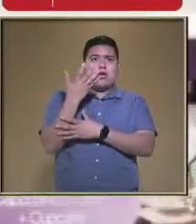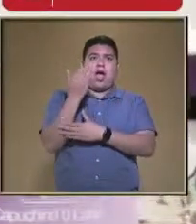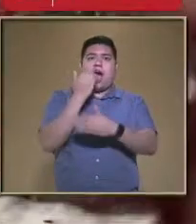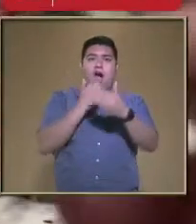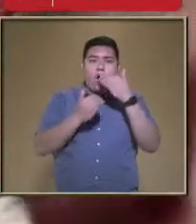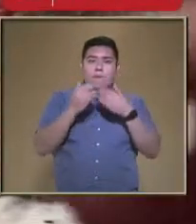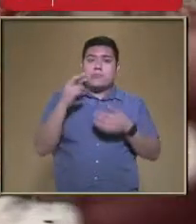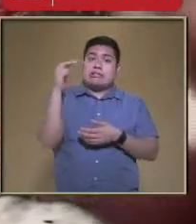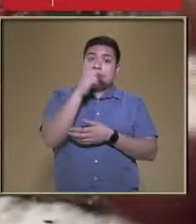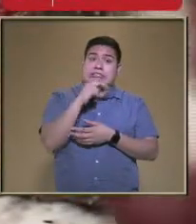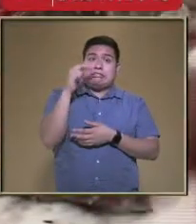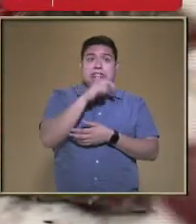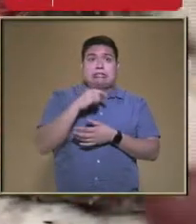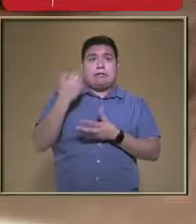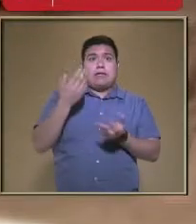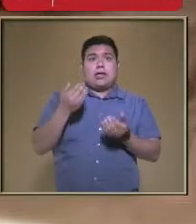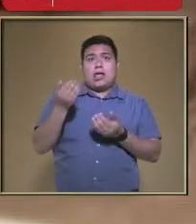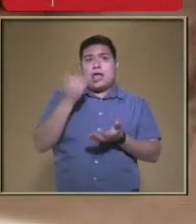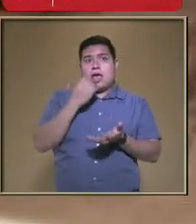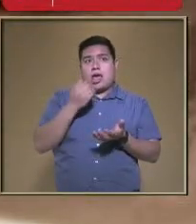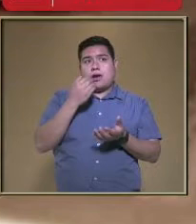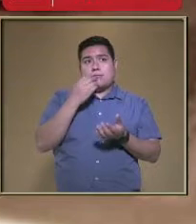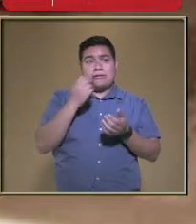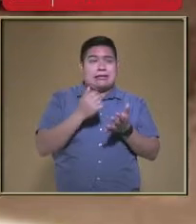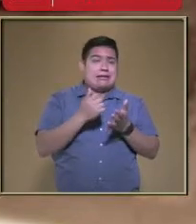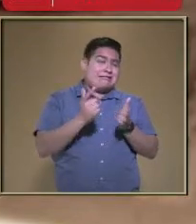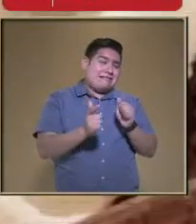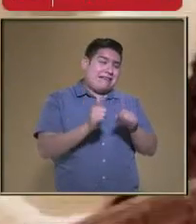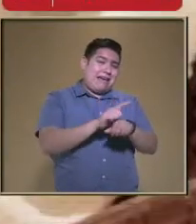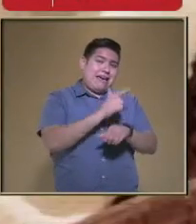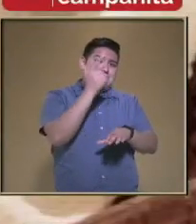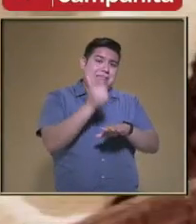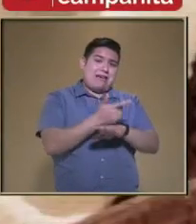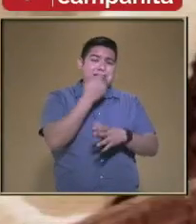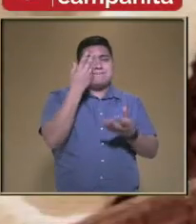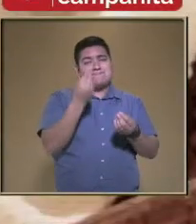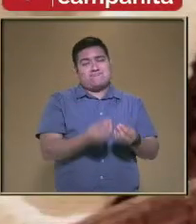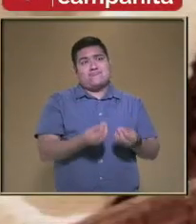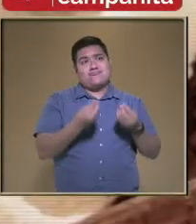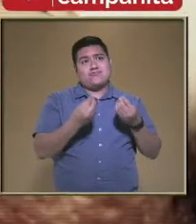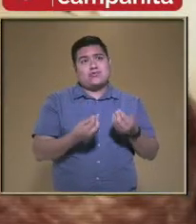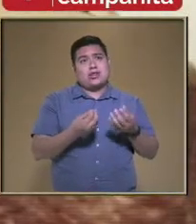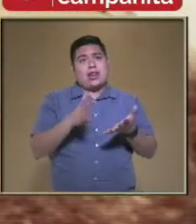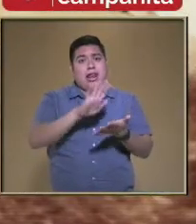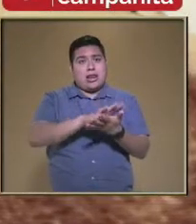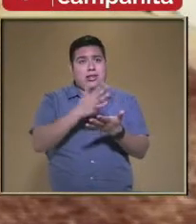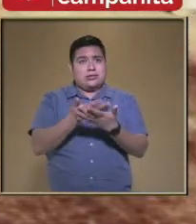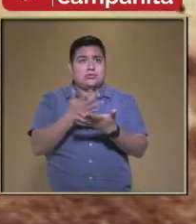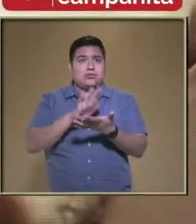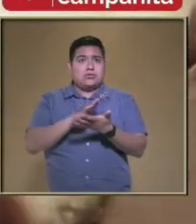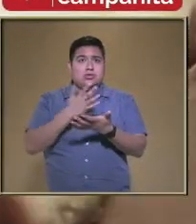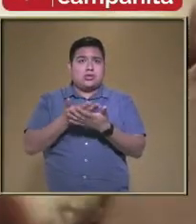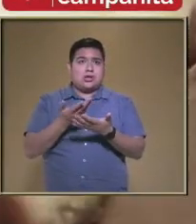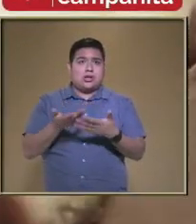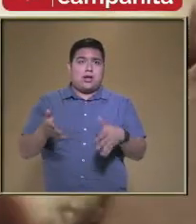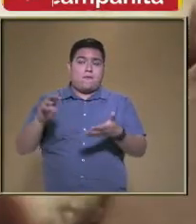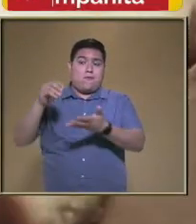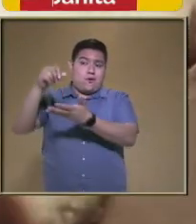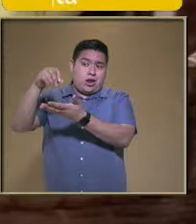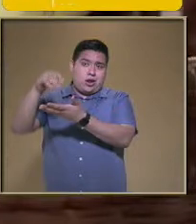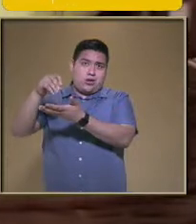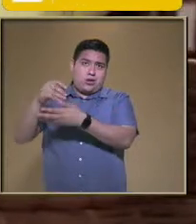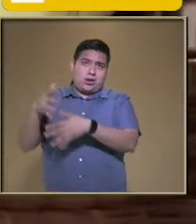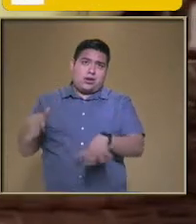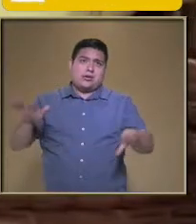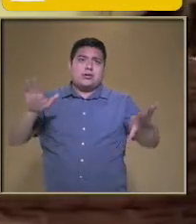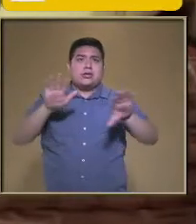comida rápida Y de alimentos Cocinados Con altas cantidades De grasas La sustitución De las tortillas Por los derivados De harinas refinadas De trigo